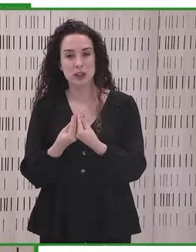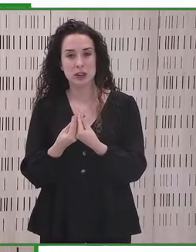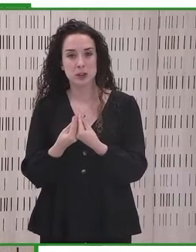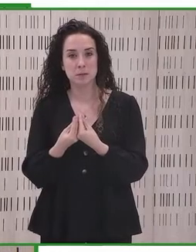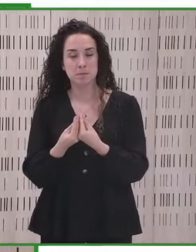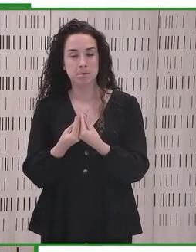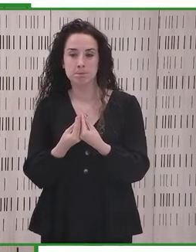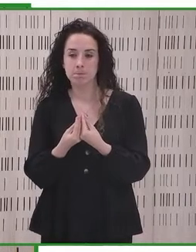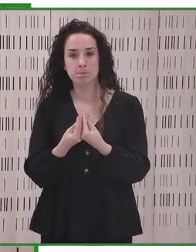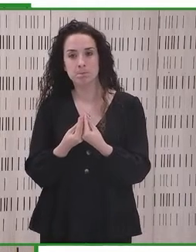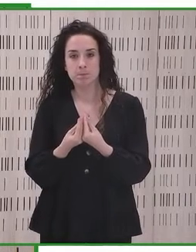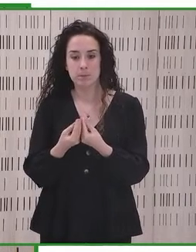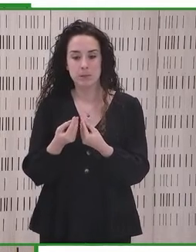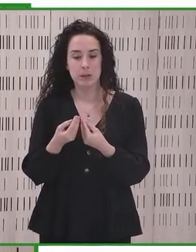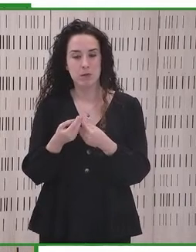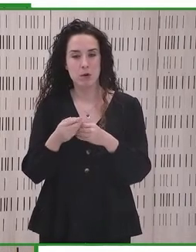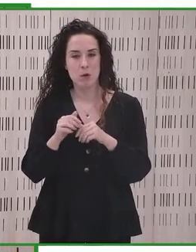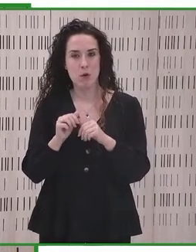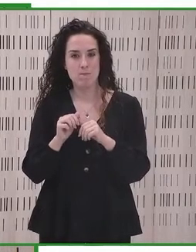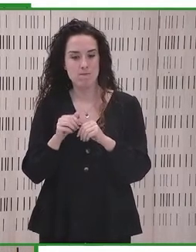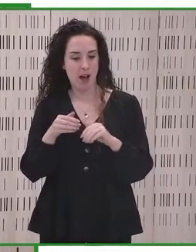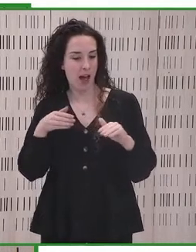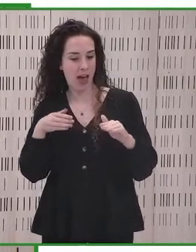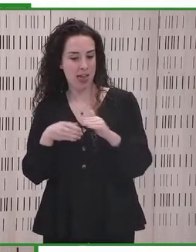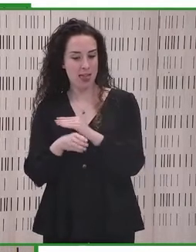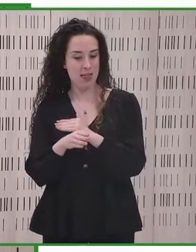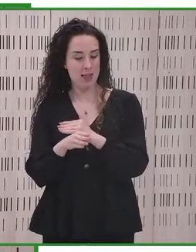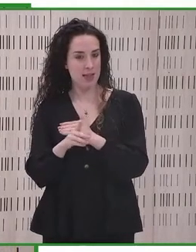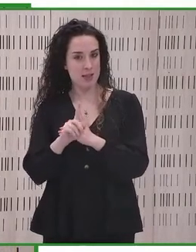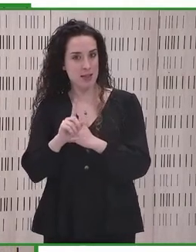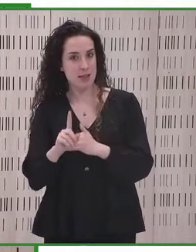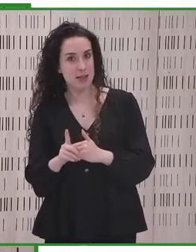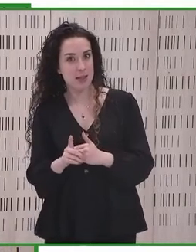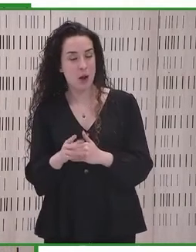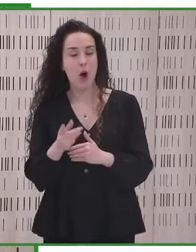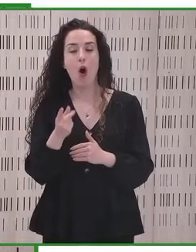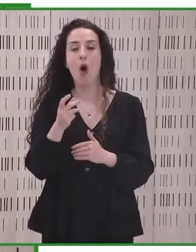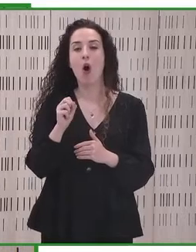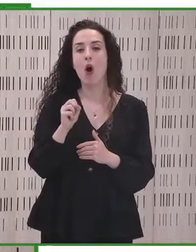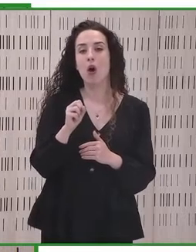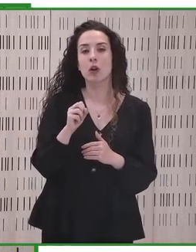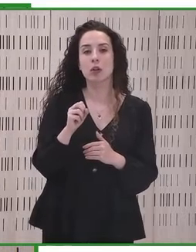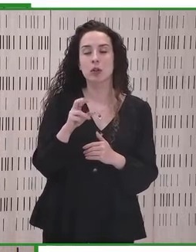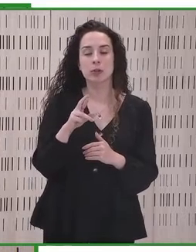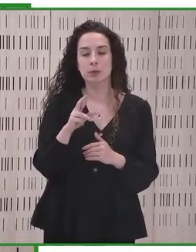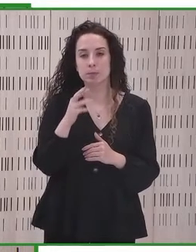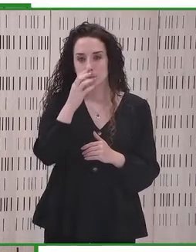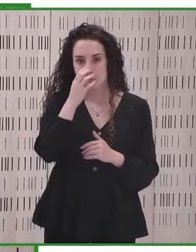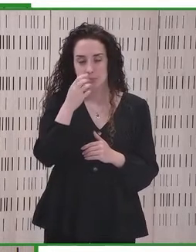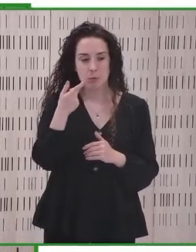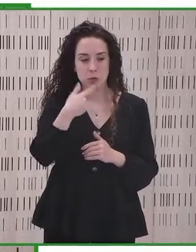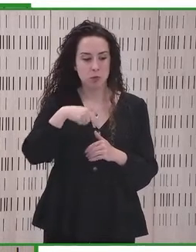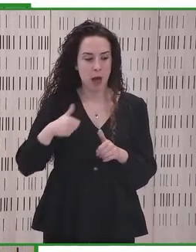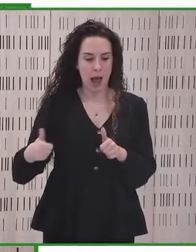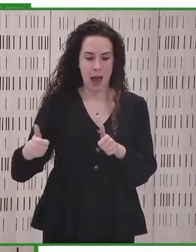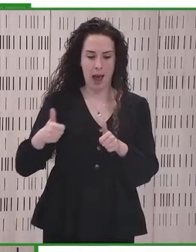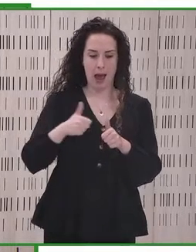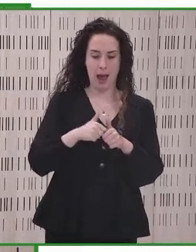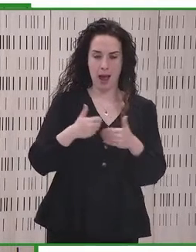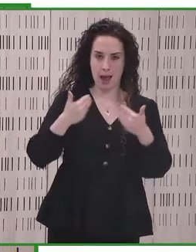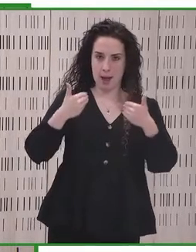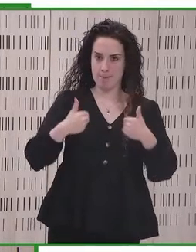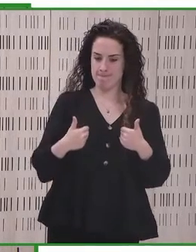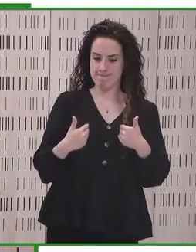totalmente accesibles, si, por ejemplo, no podemos contar con la asistencia personal que